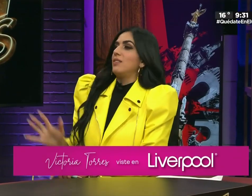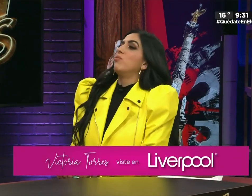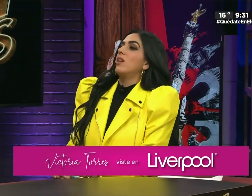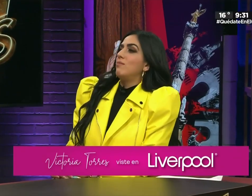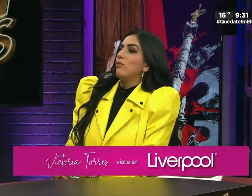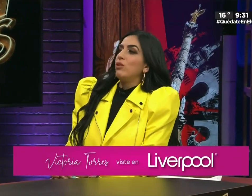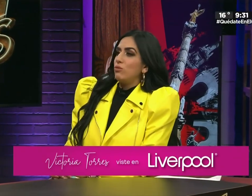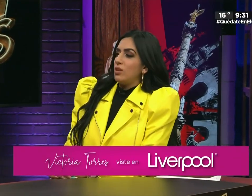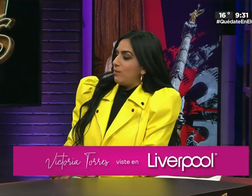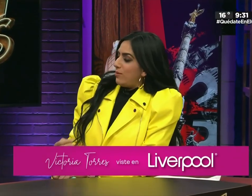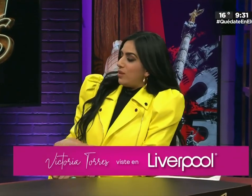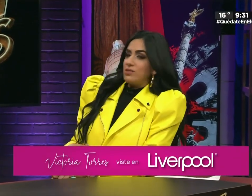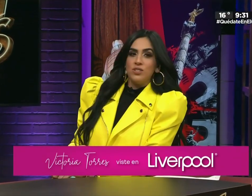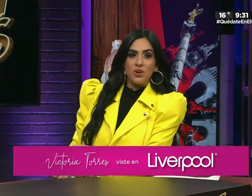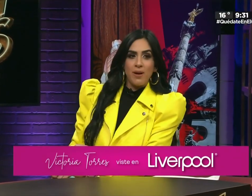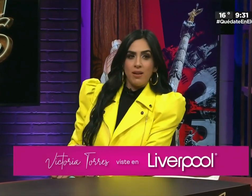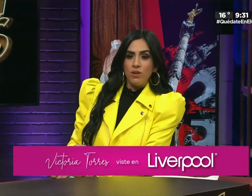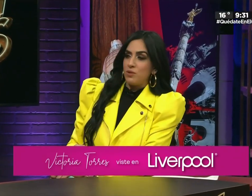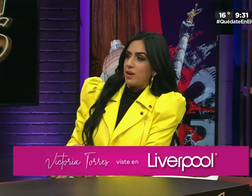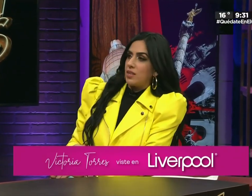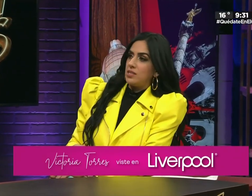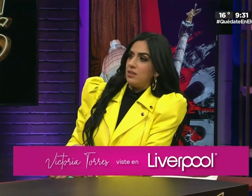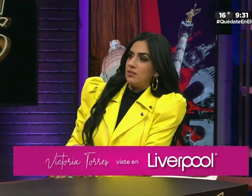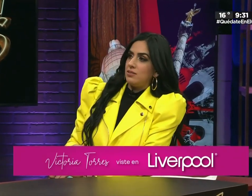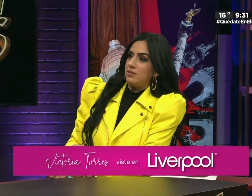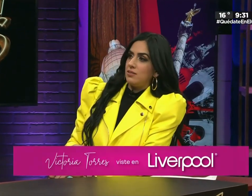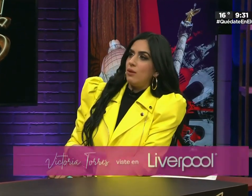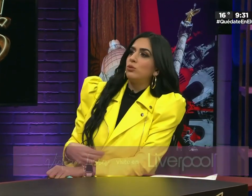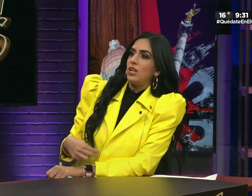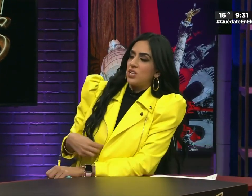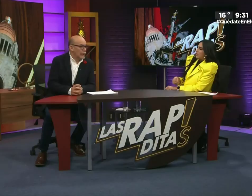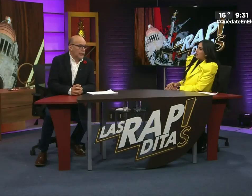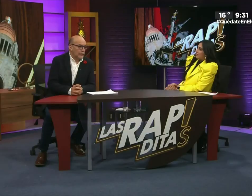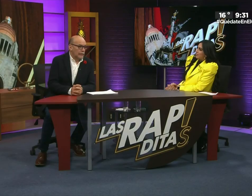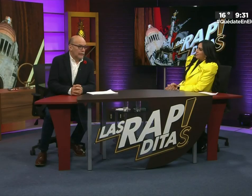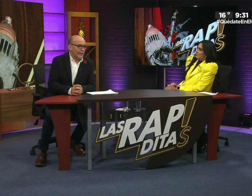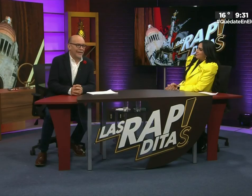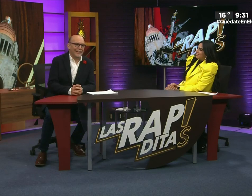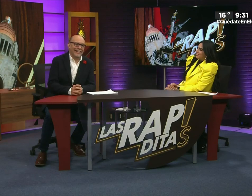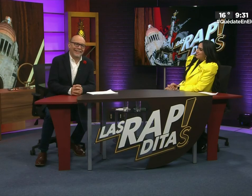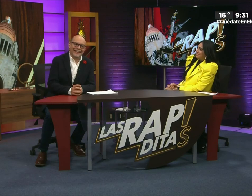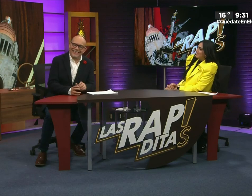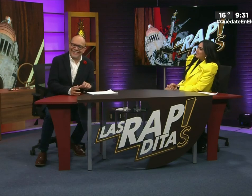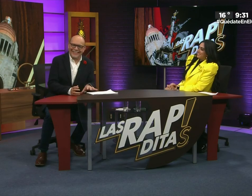pero es muy de la temporada, Mau. ¿Te gusta? ¿Te prenderías una chamarrita Por supuesto que sí. ¿Te gusta la chaqueta?